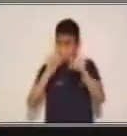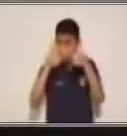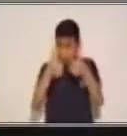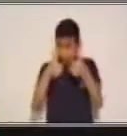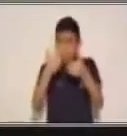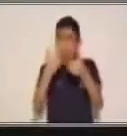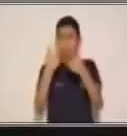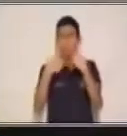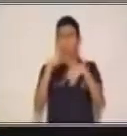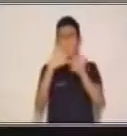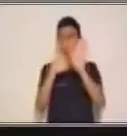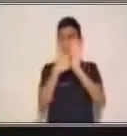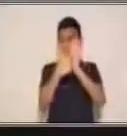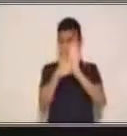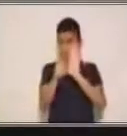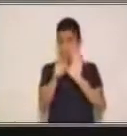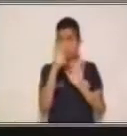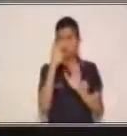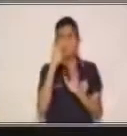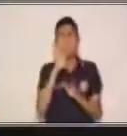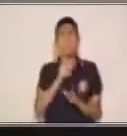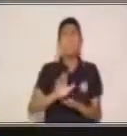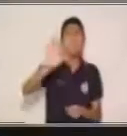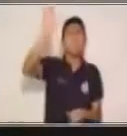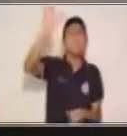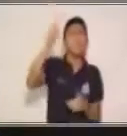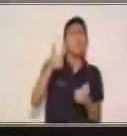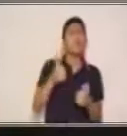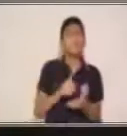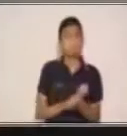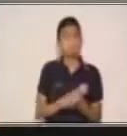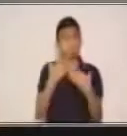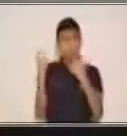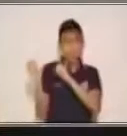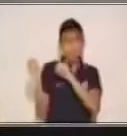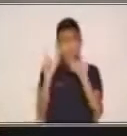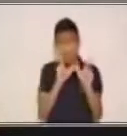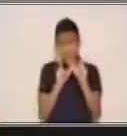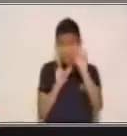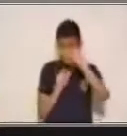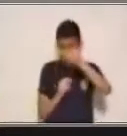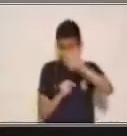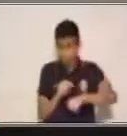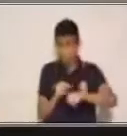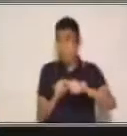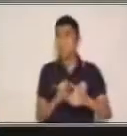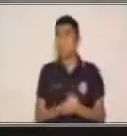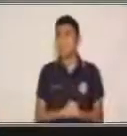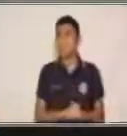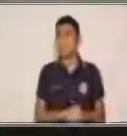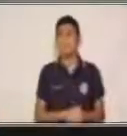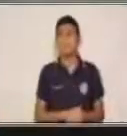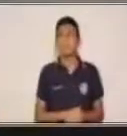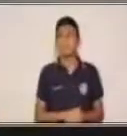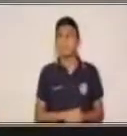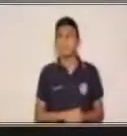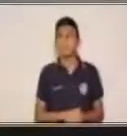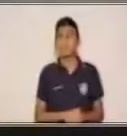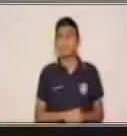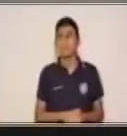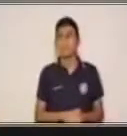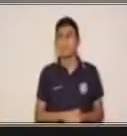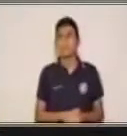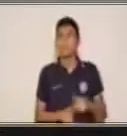¿Sí? ¿Quién dice yo? ¿Quién levanta la mano? Muy bien. ¿Listos? ¿Listos? ¿Verdad que sí? Muy bien. Vamos a